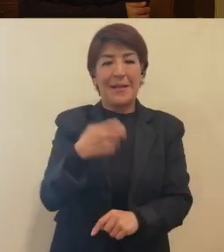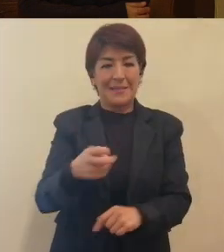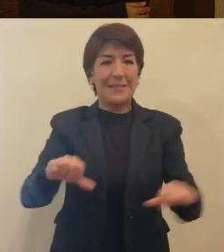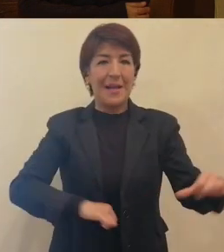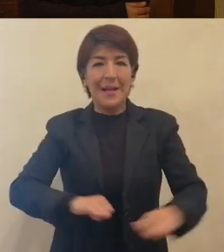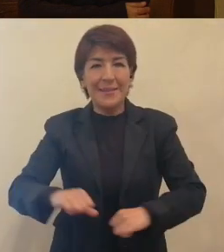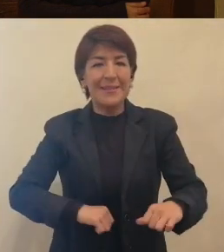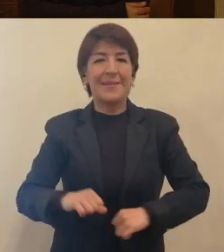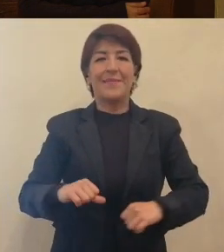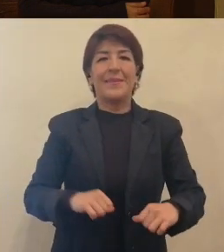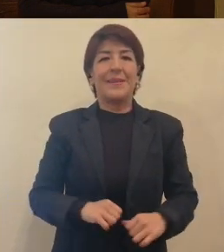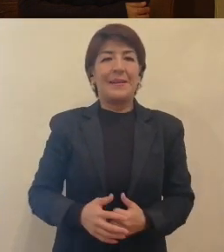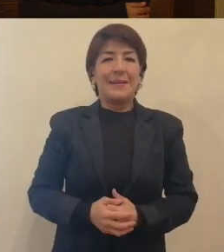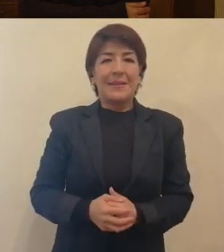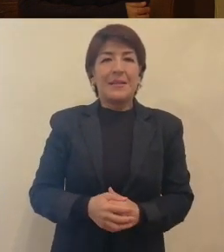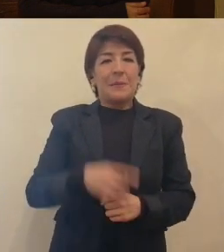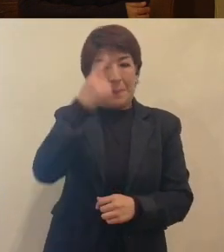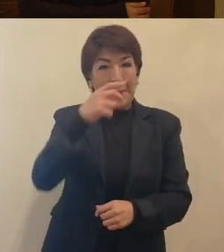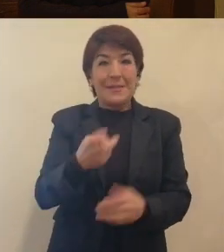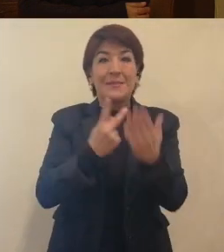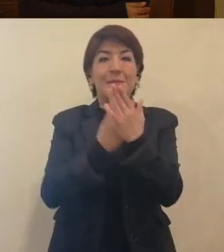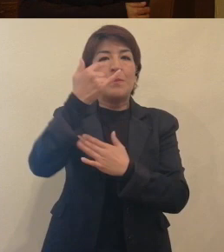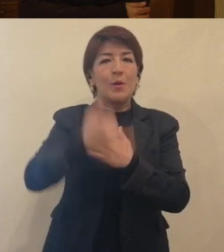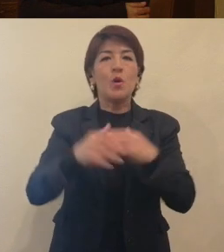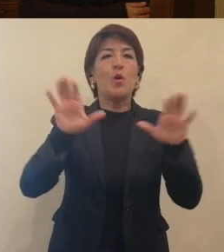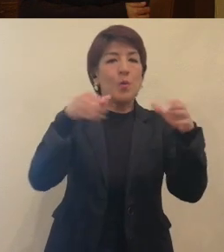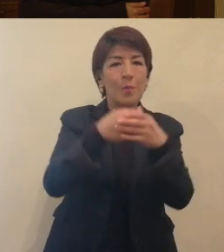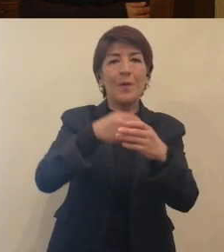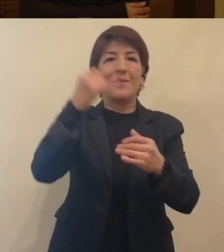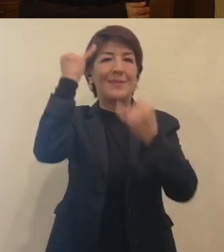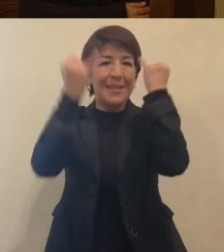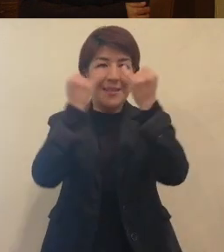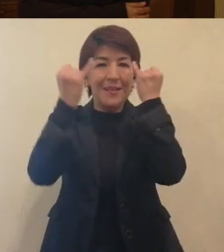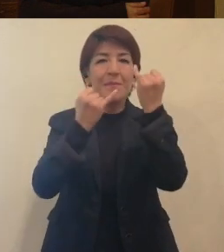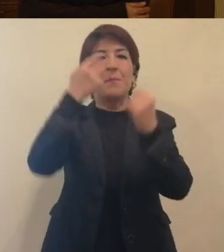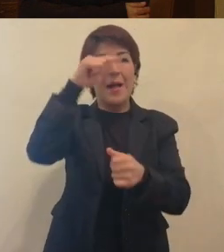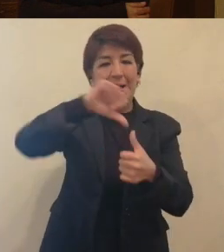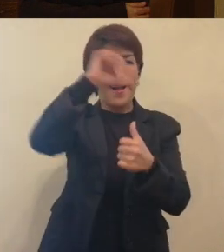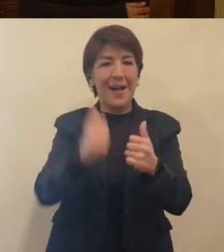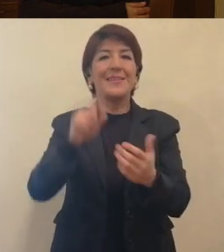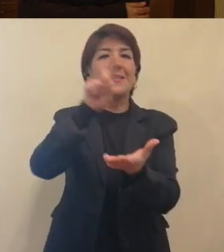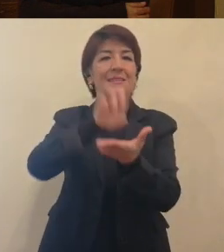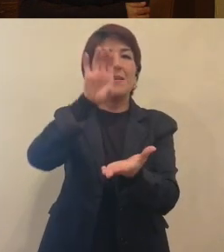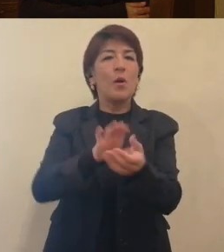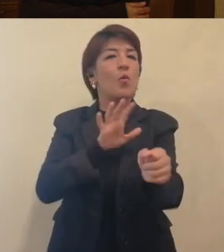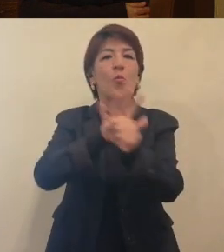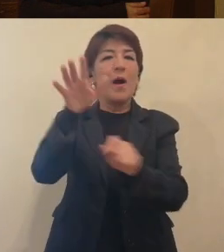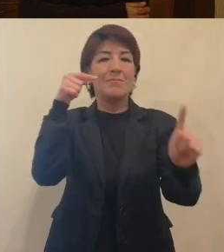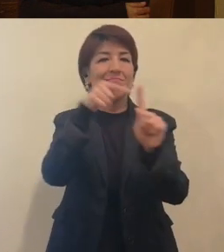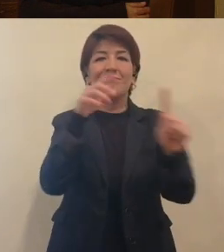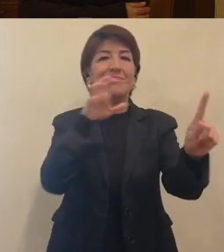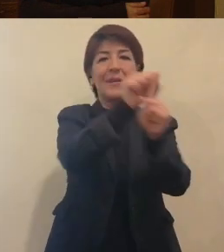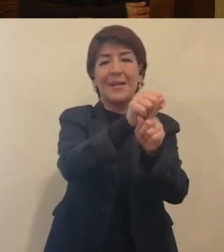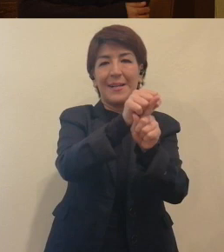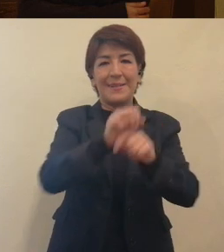estas actividades, de este proyecto de Comunidades Creativas, Arte y Discapacidad? ¿Cuál sería el